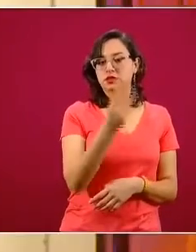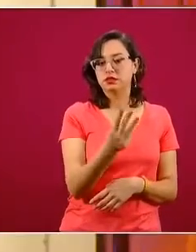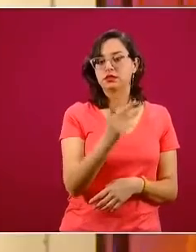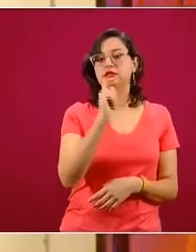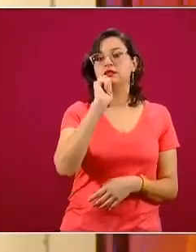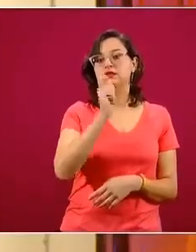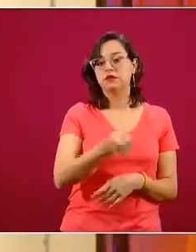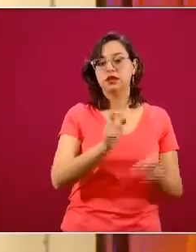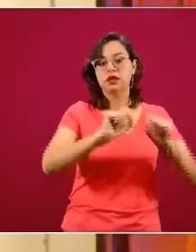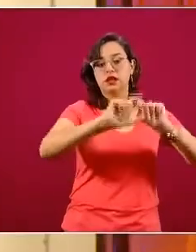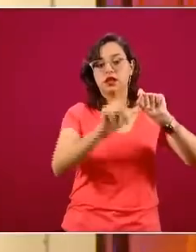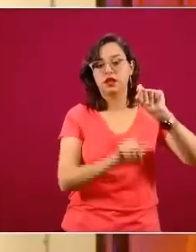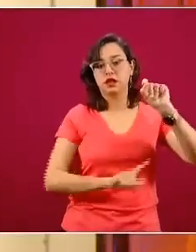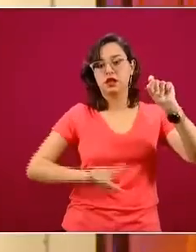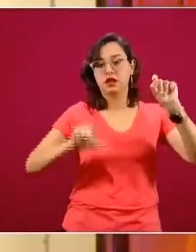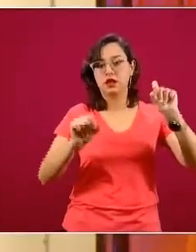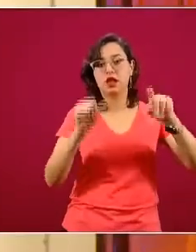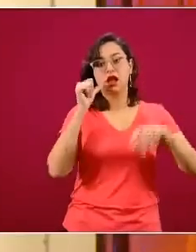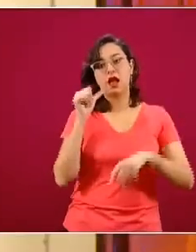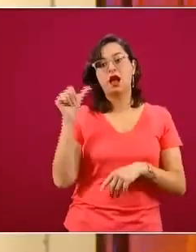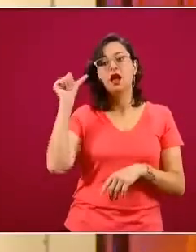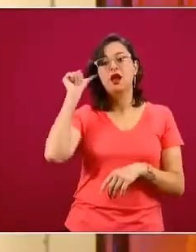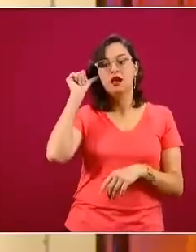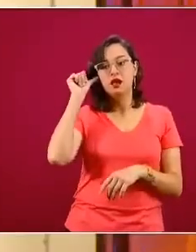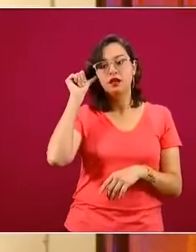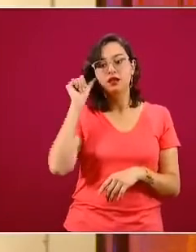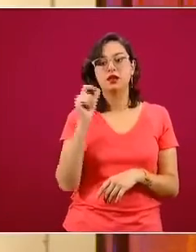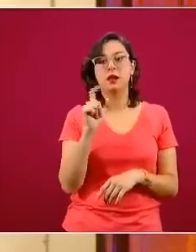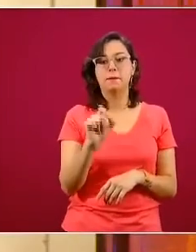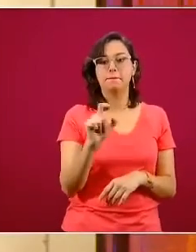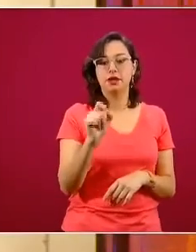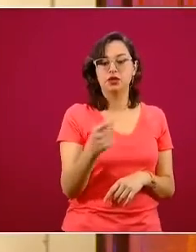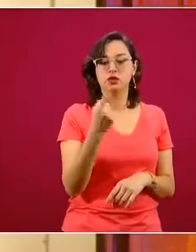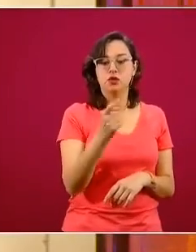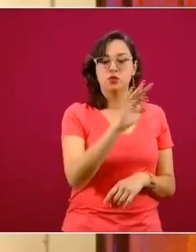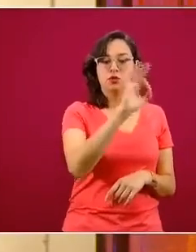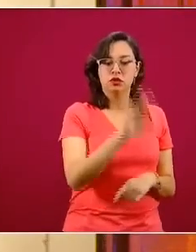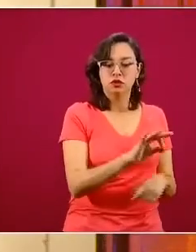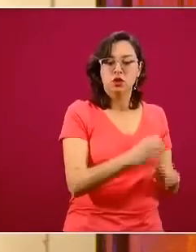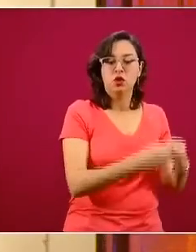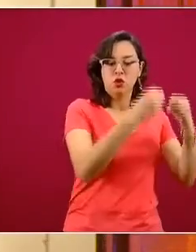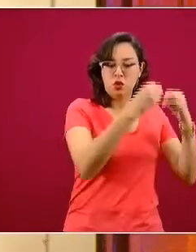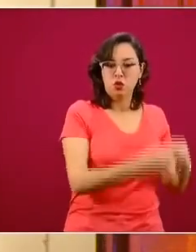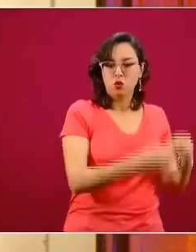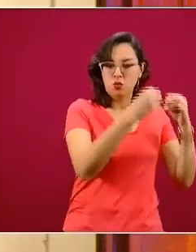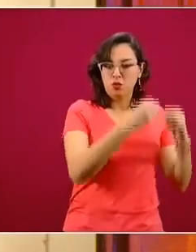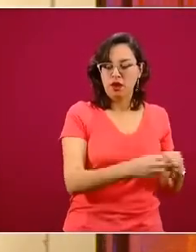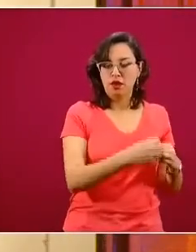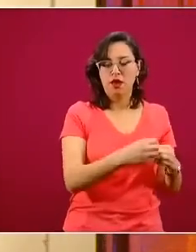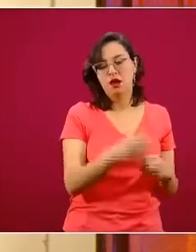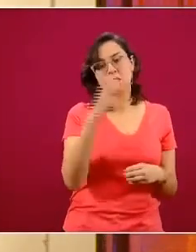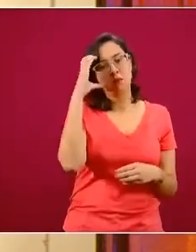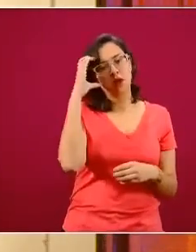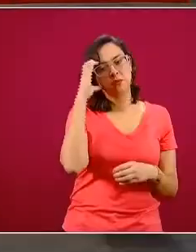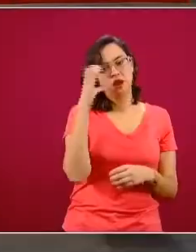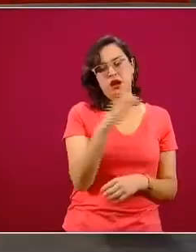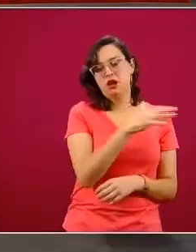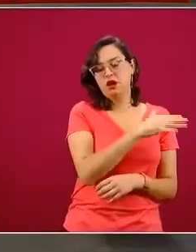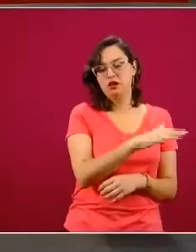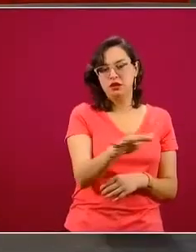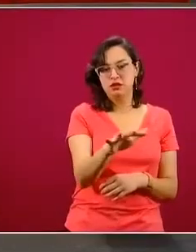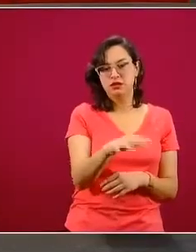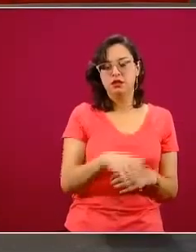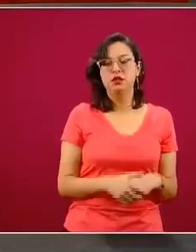entonces a nivel nacional, el día de ayer cortó con un 21% de ocupación para las camas generales, que